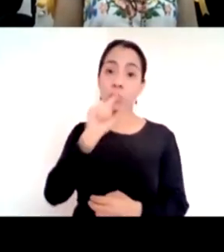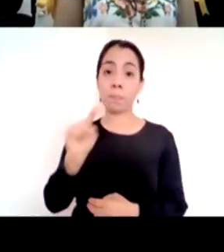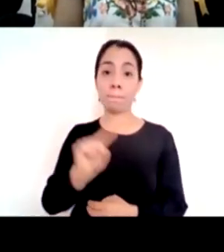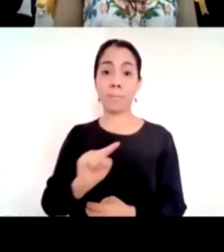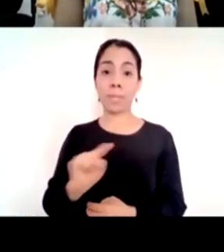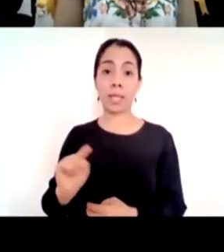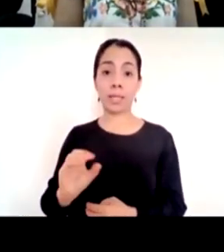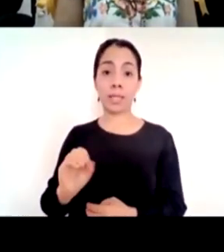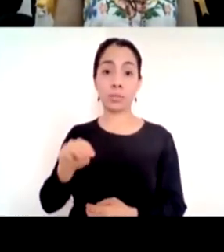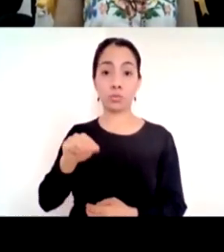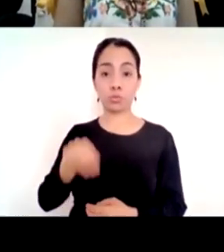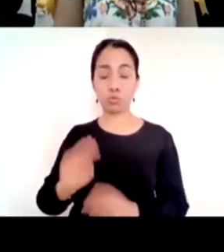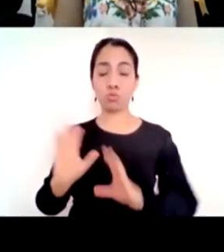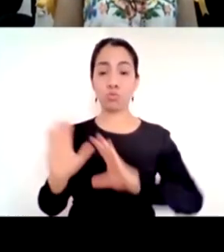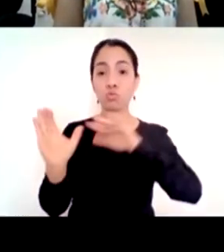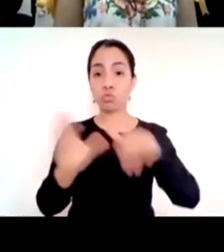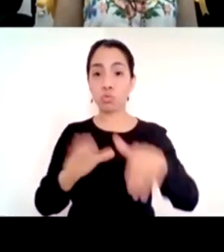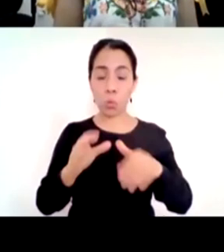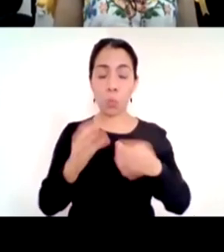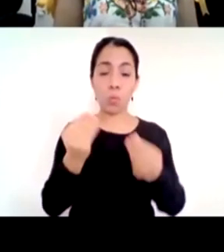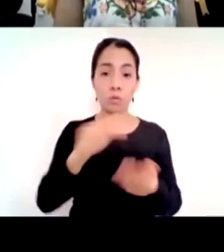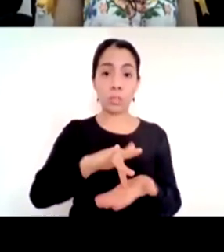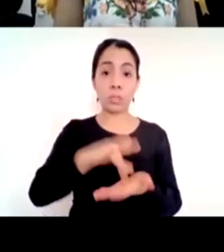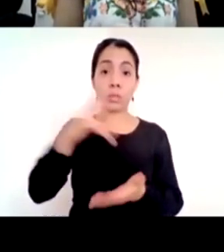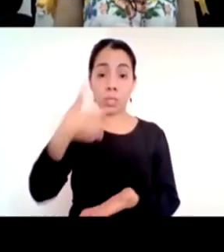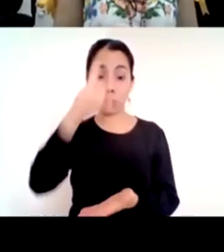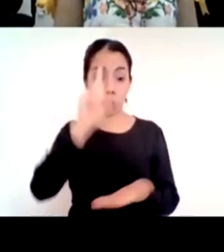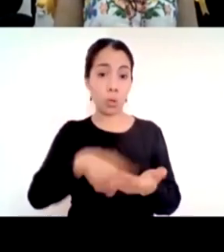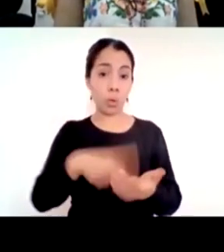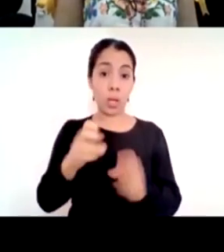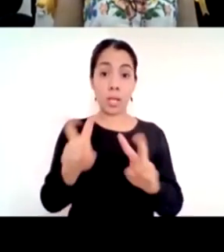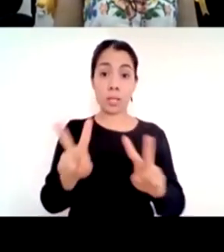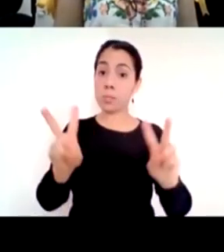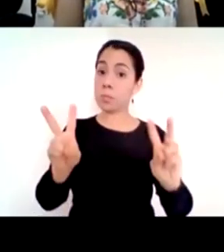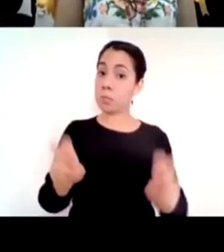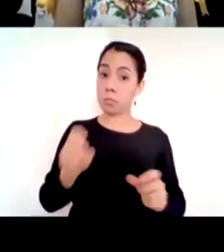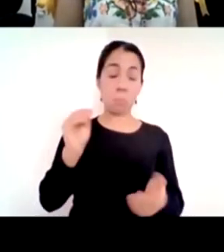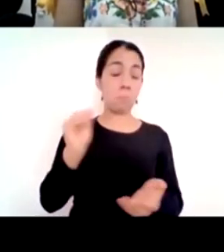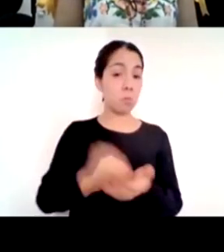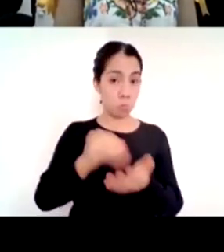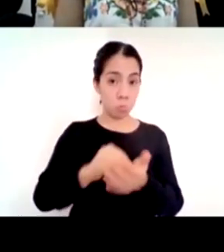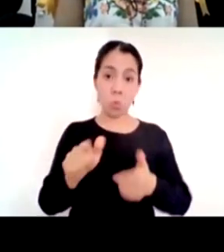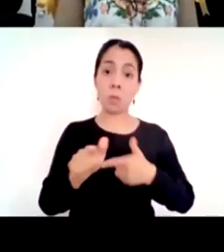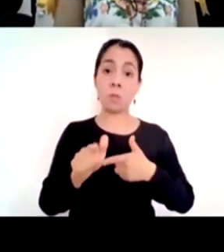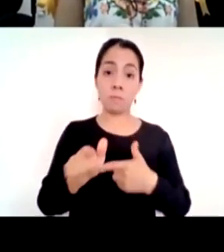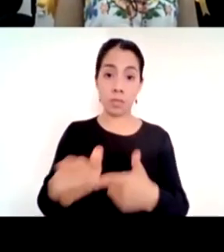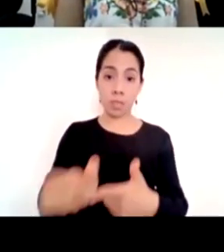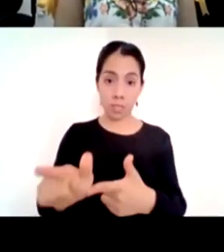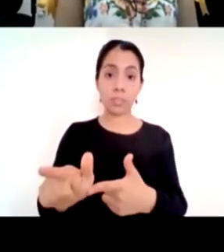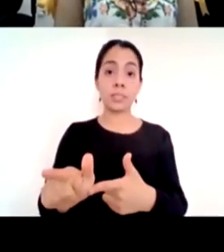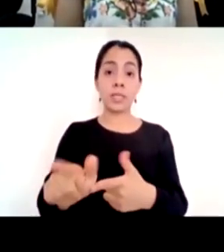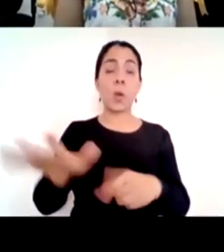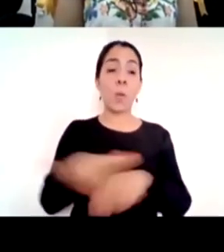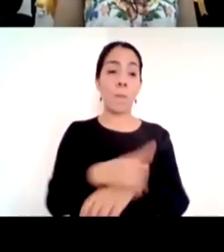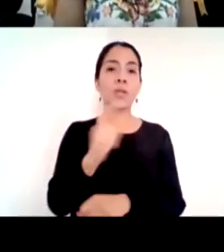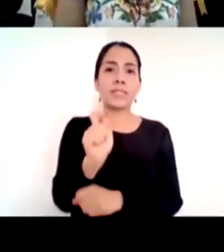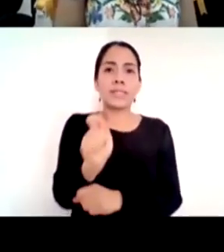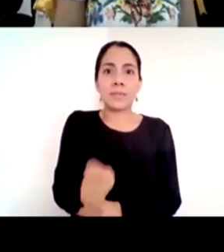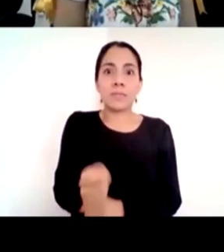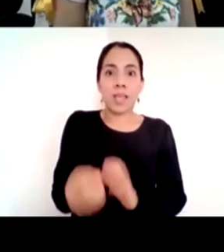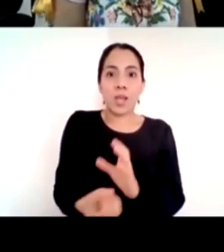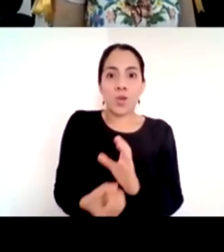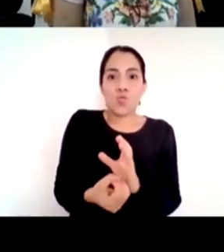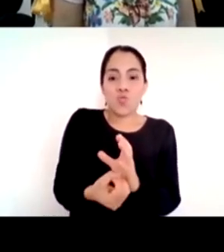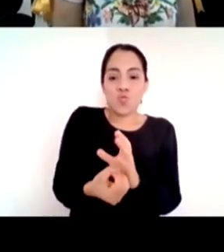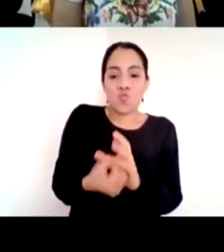porque va a haber que evaluar rescatar y posiblemente seguir en este en esta reinvención en